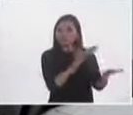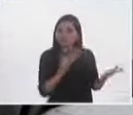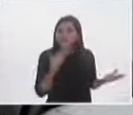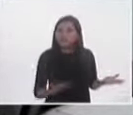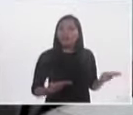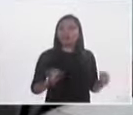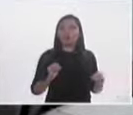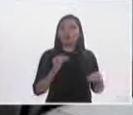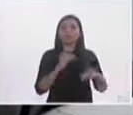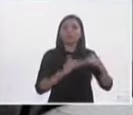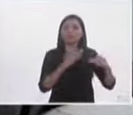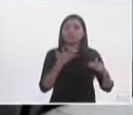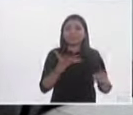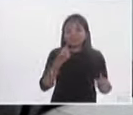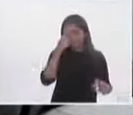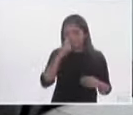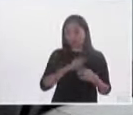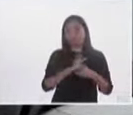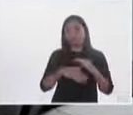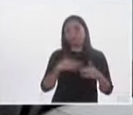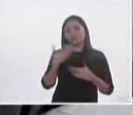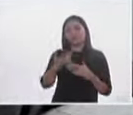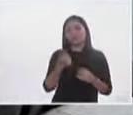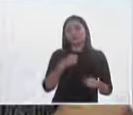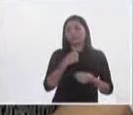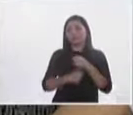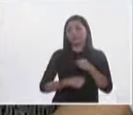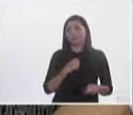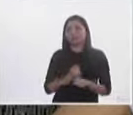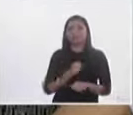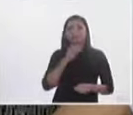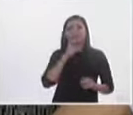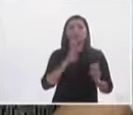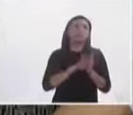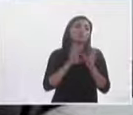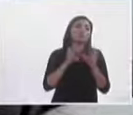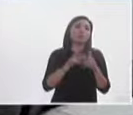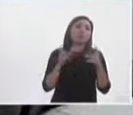su factibilidad en los próximos años y a nivel nacional por ejemplo un gobierno